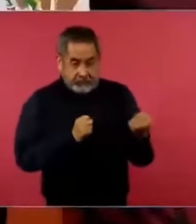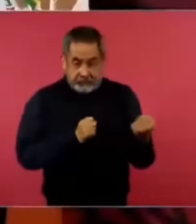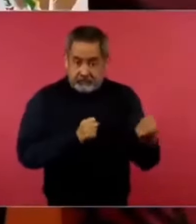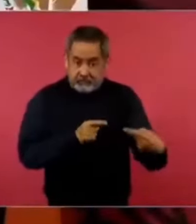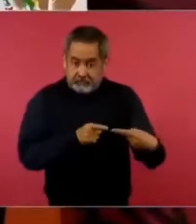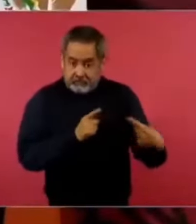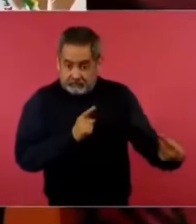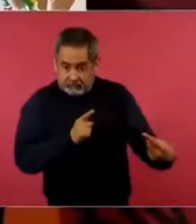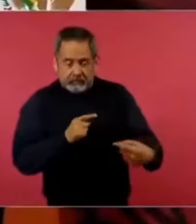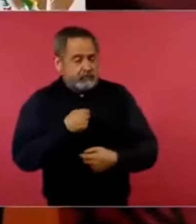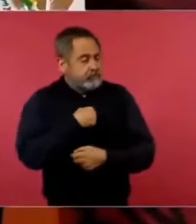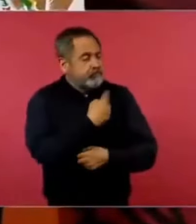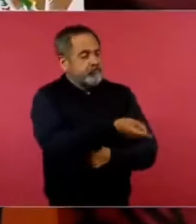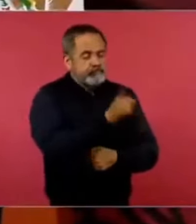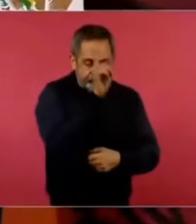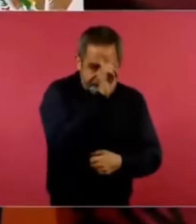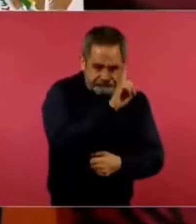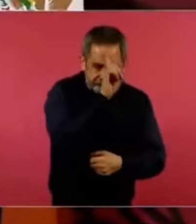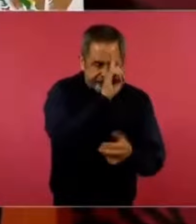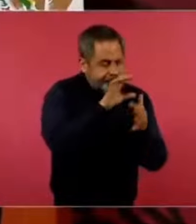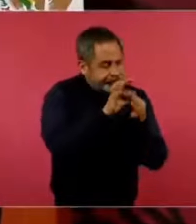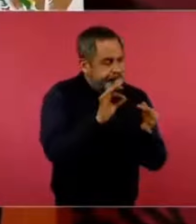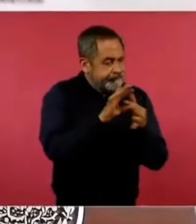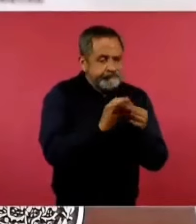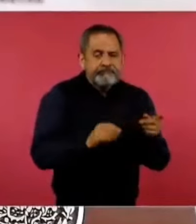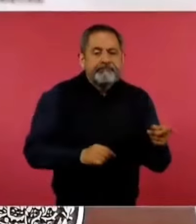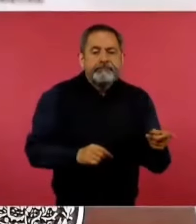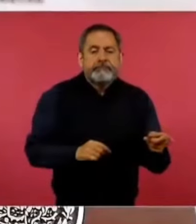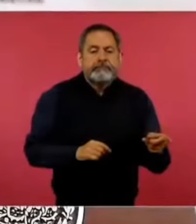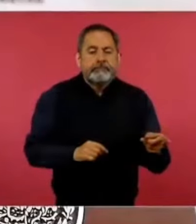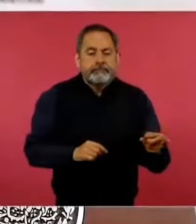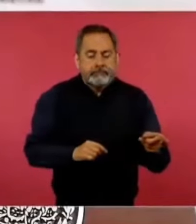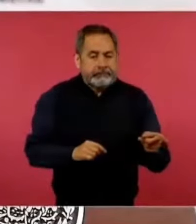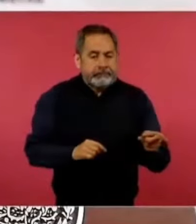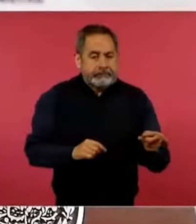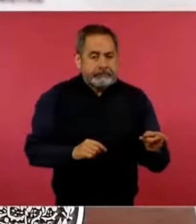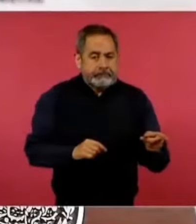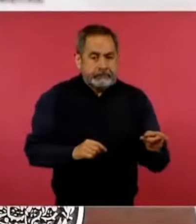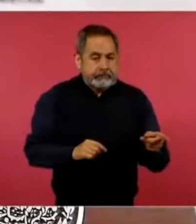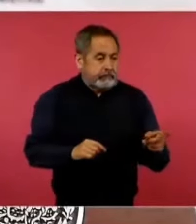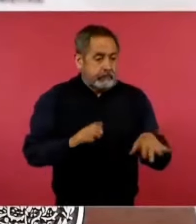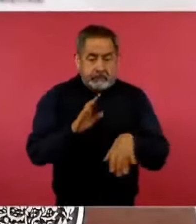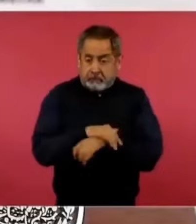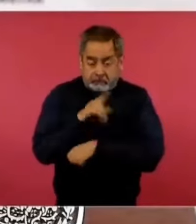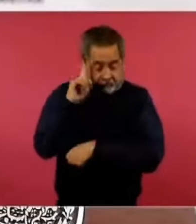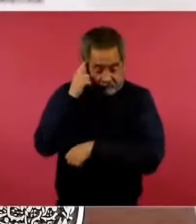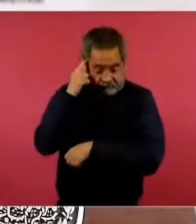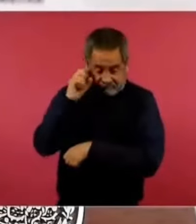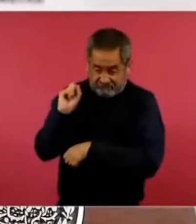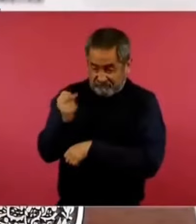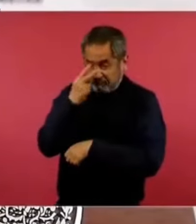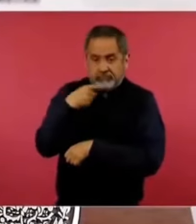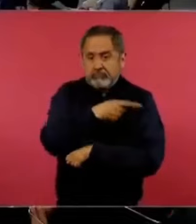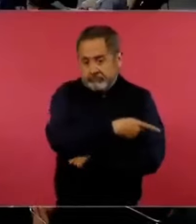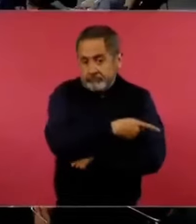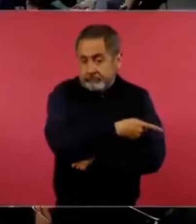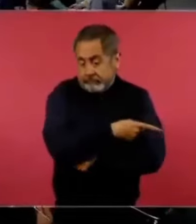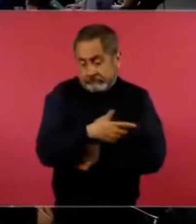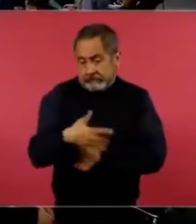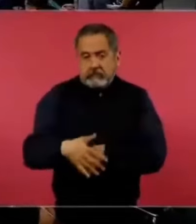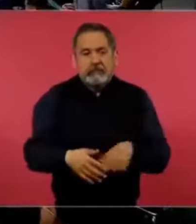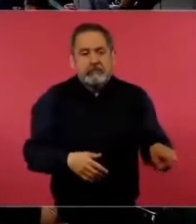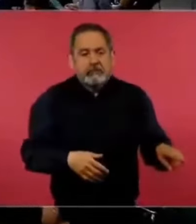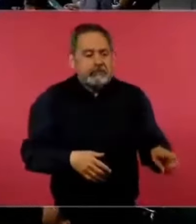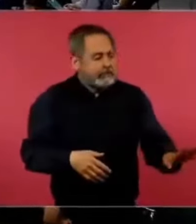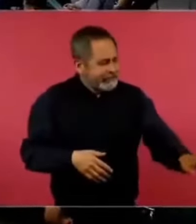los más enojados, que